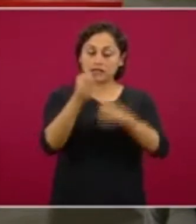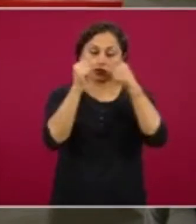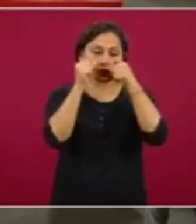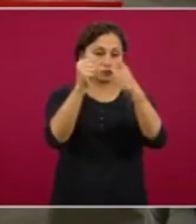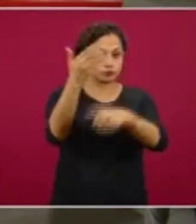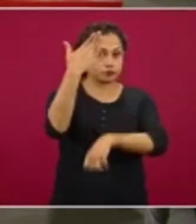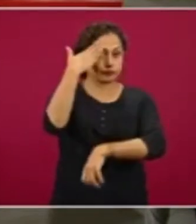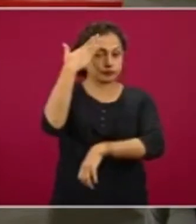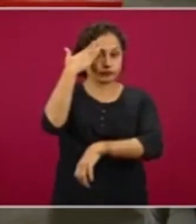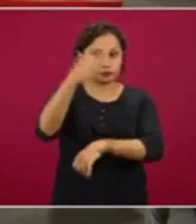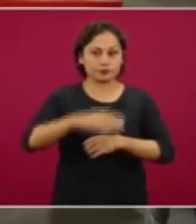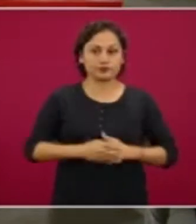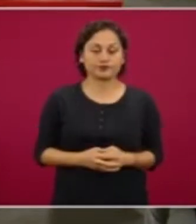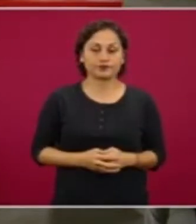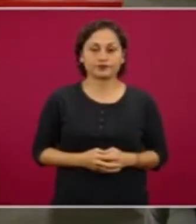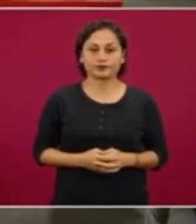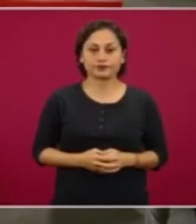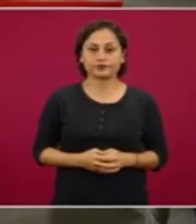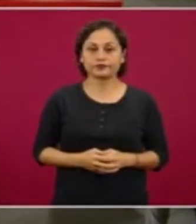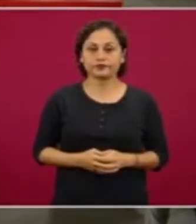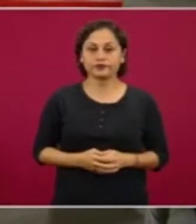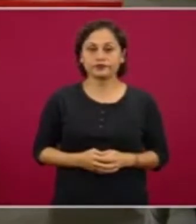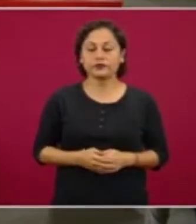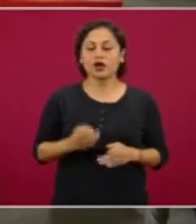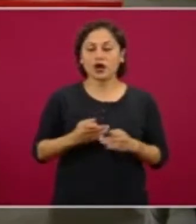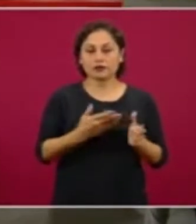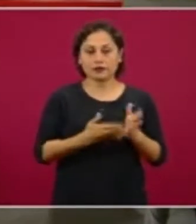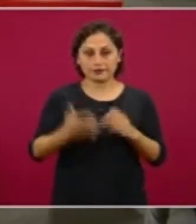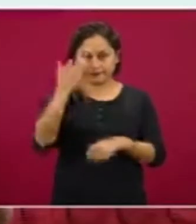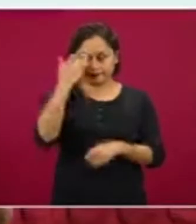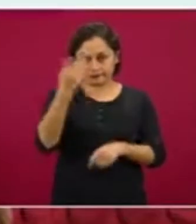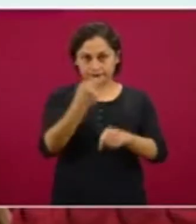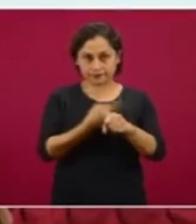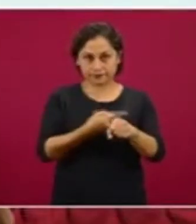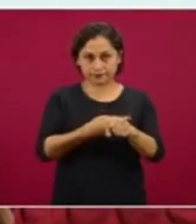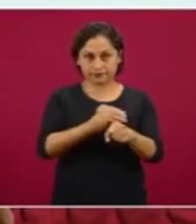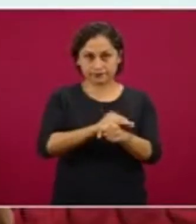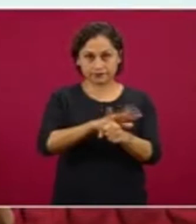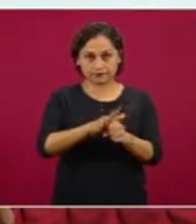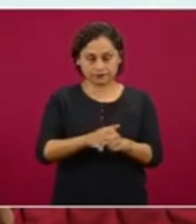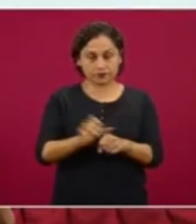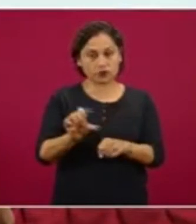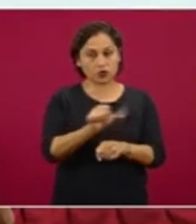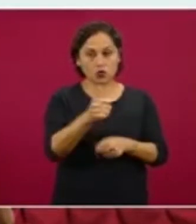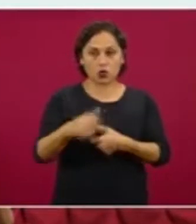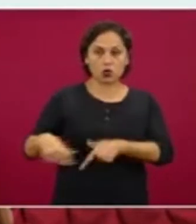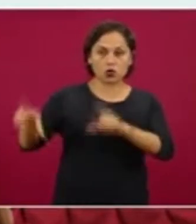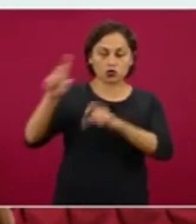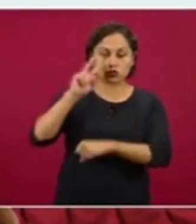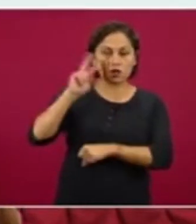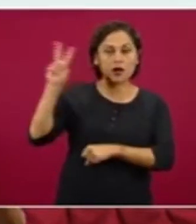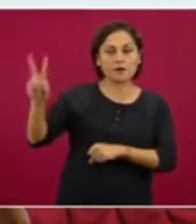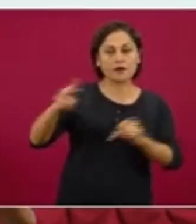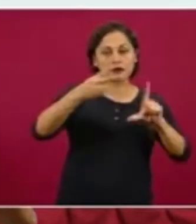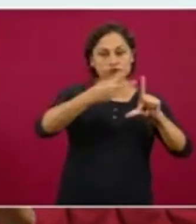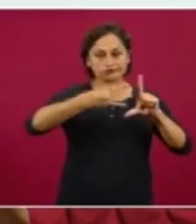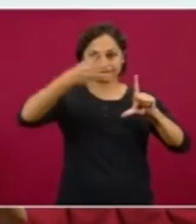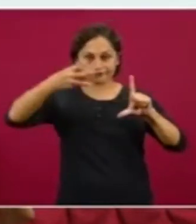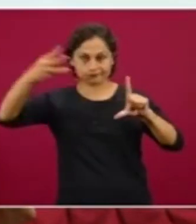835.985 casos negativos, 84.348 sospechosos y 514